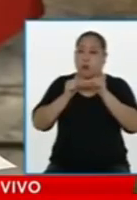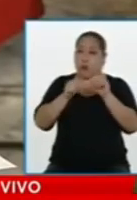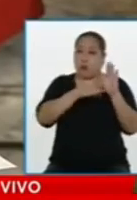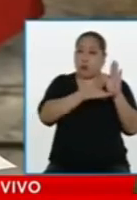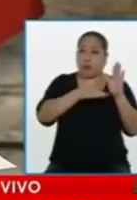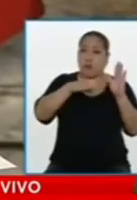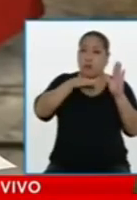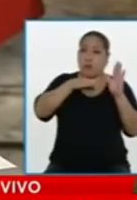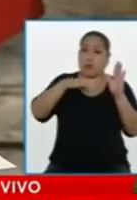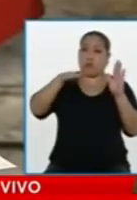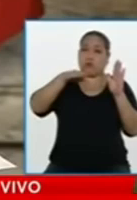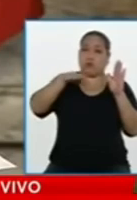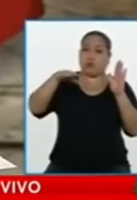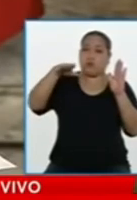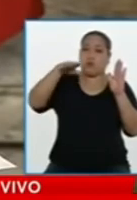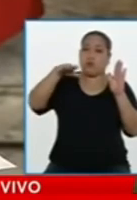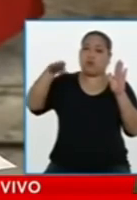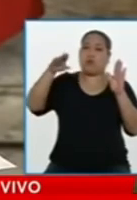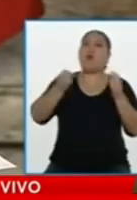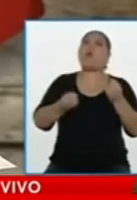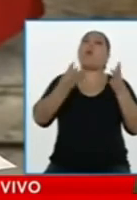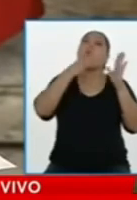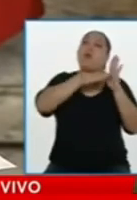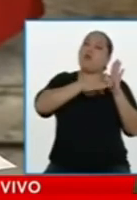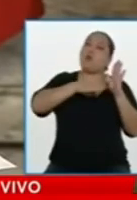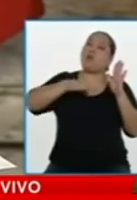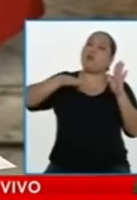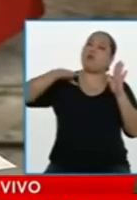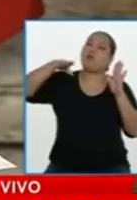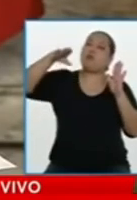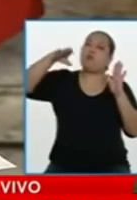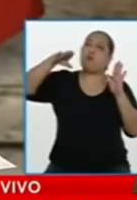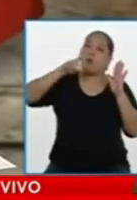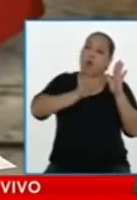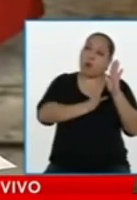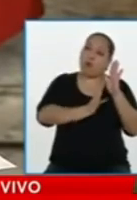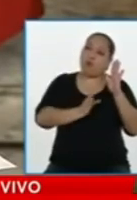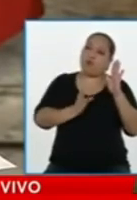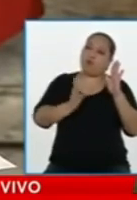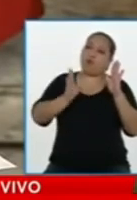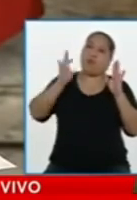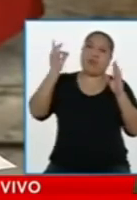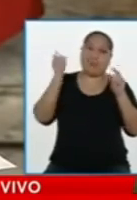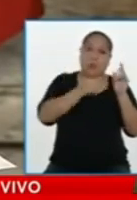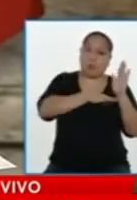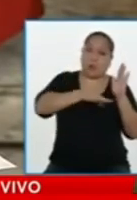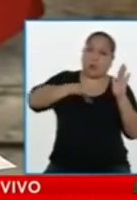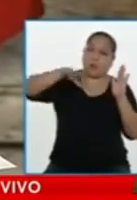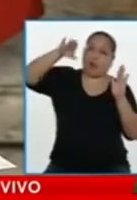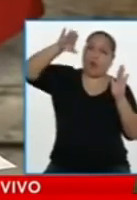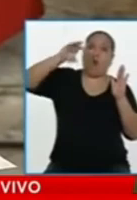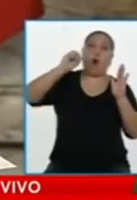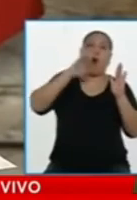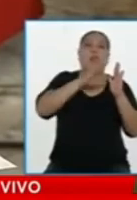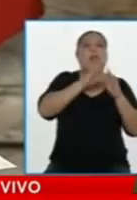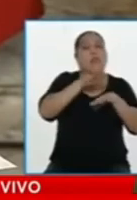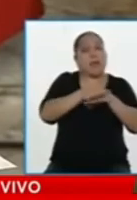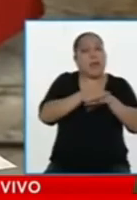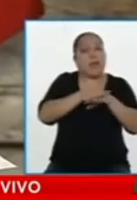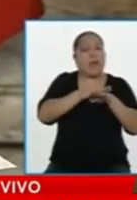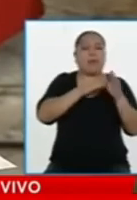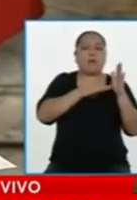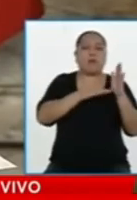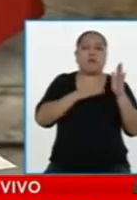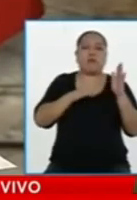En ese sentido, nos han puesto un nuevo toque de queda y nuevas